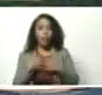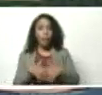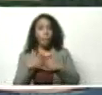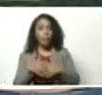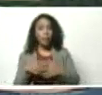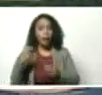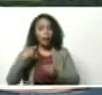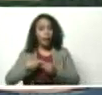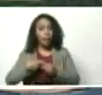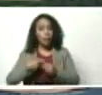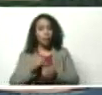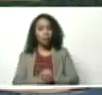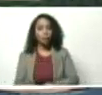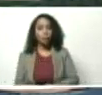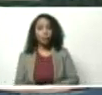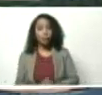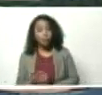de gas,